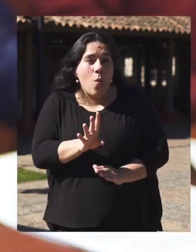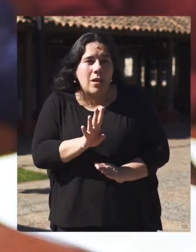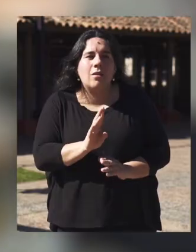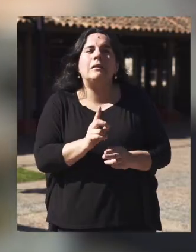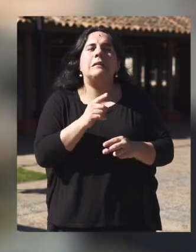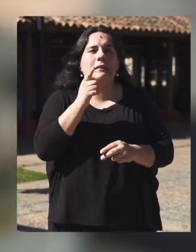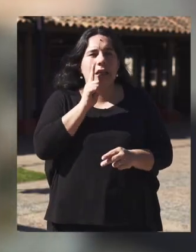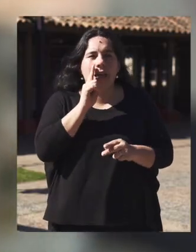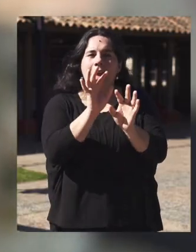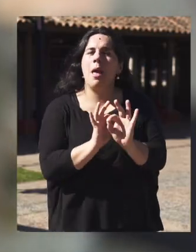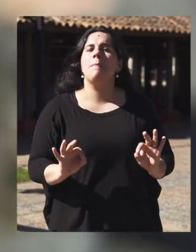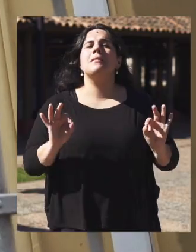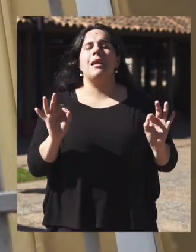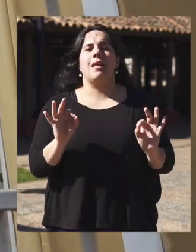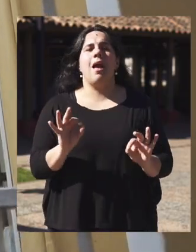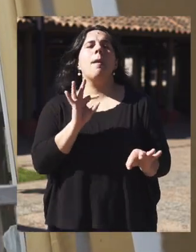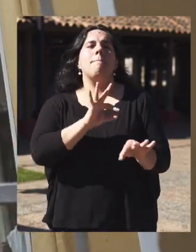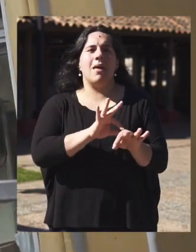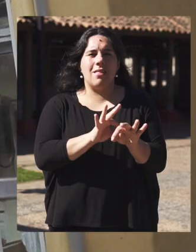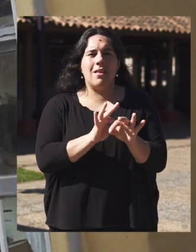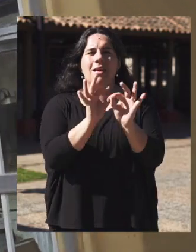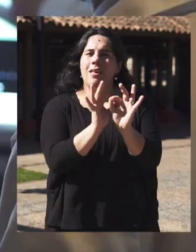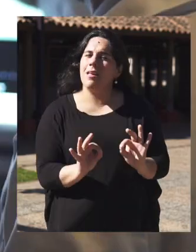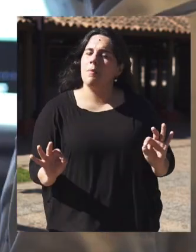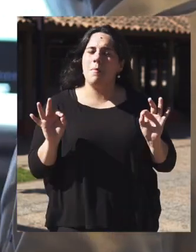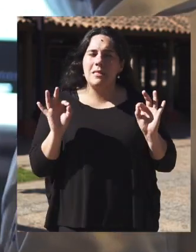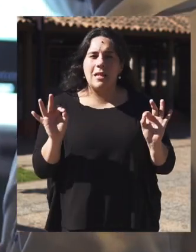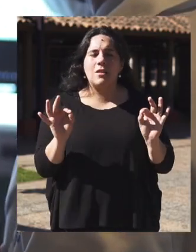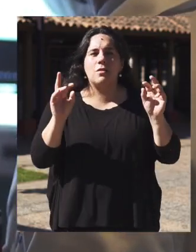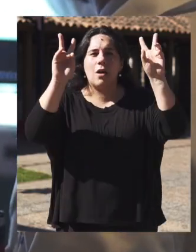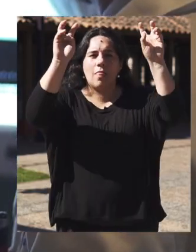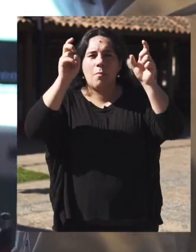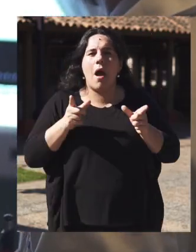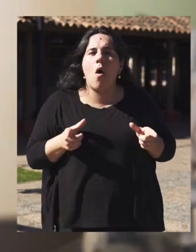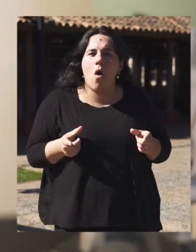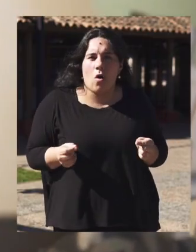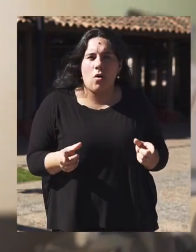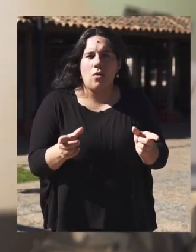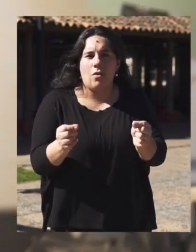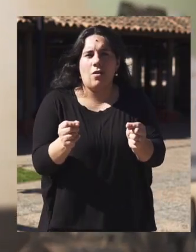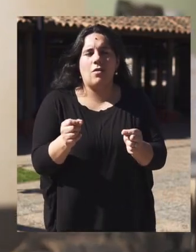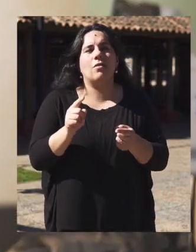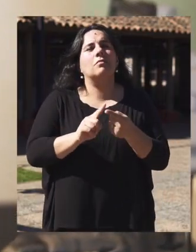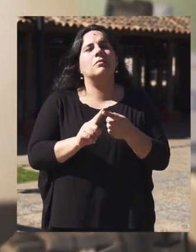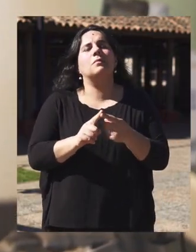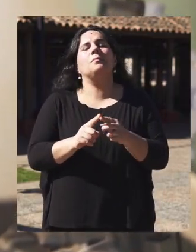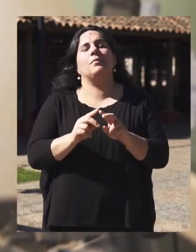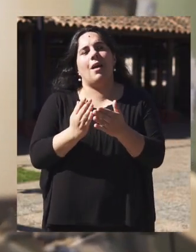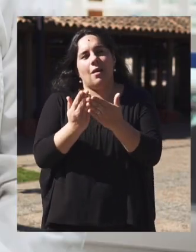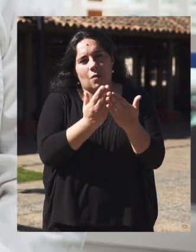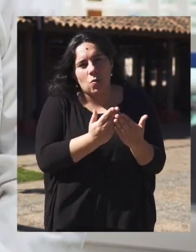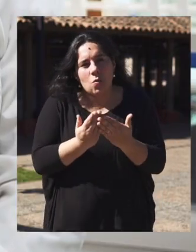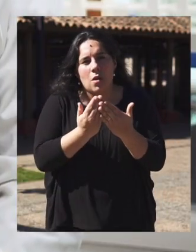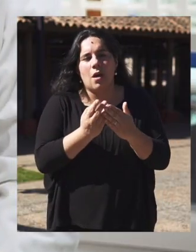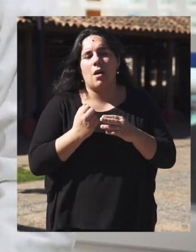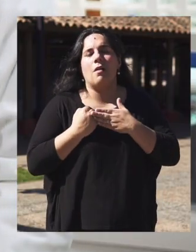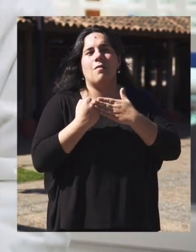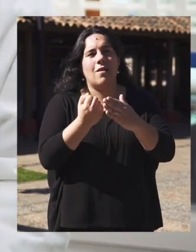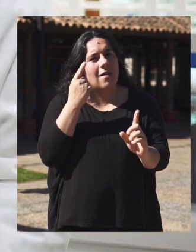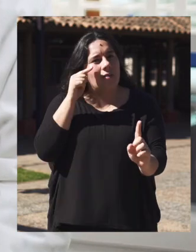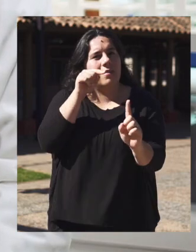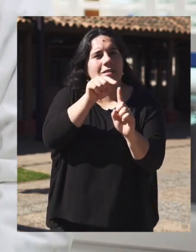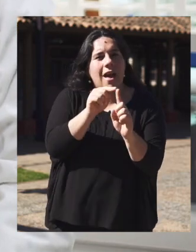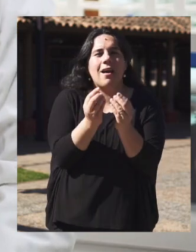únicos en impartir especialidades médicas y especialización en el área oncológica desde el pregrado, que va en directo